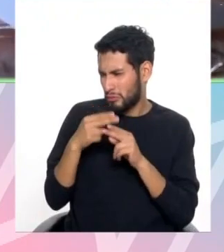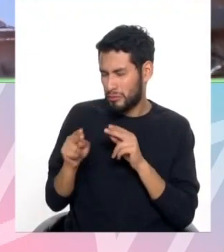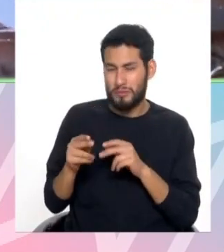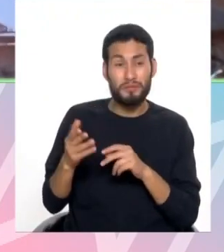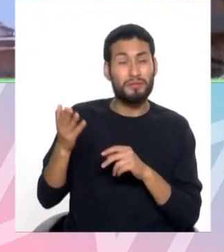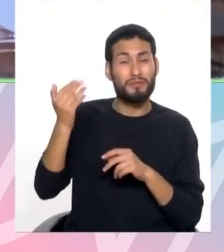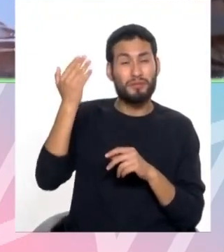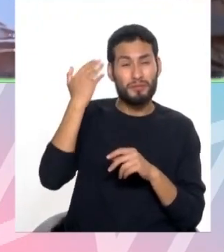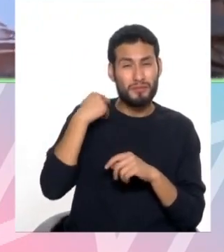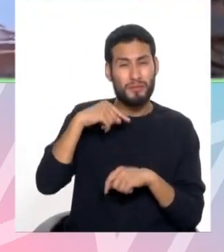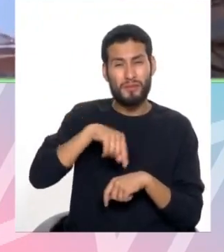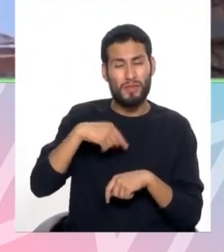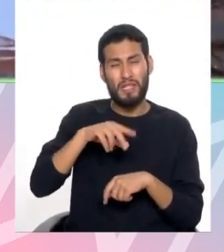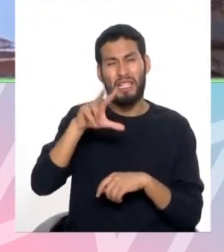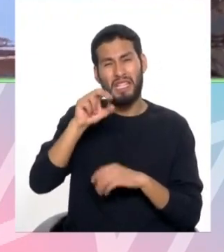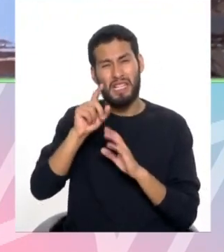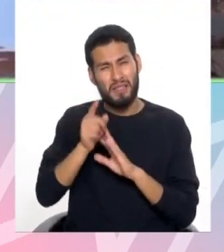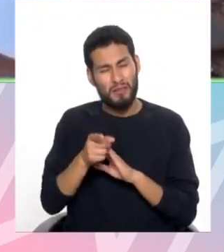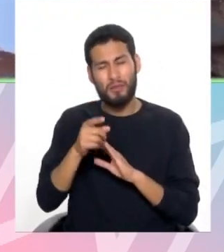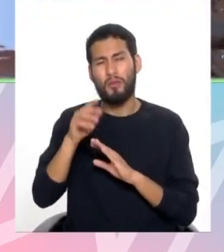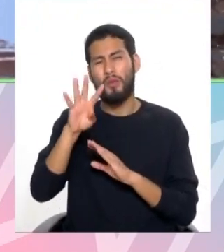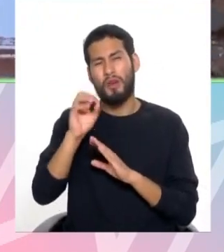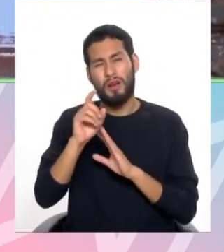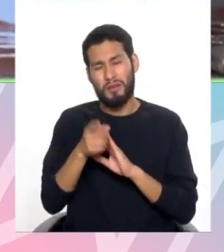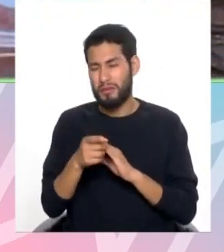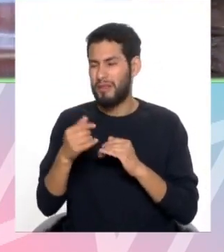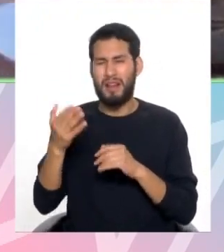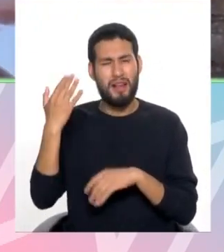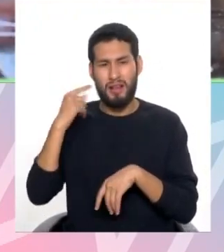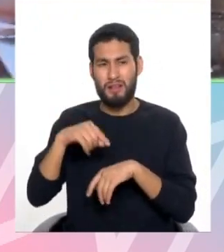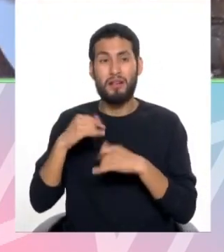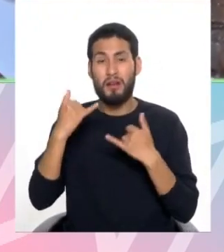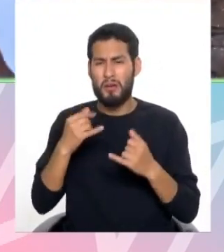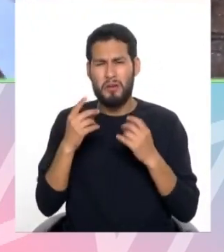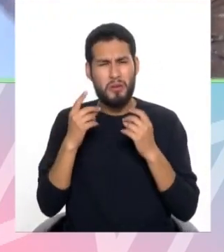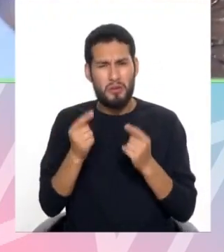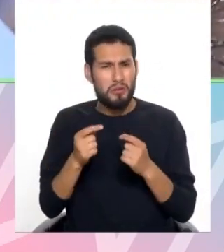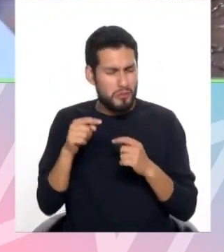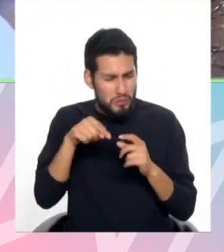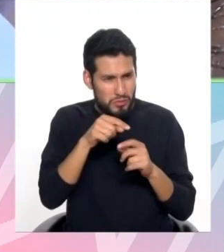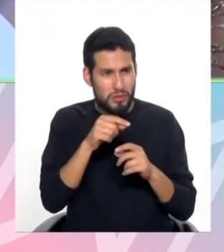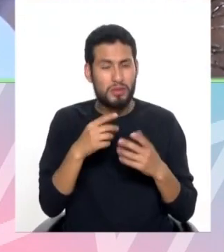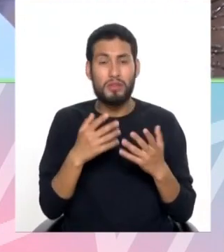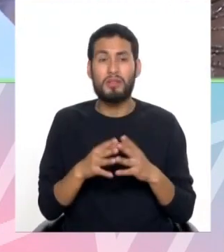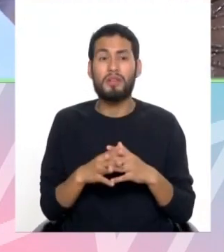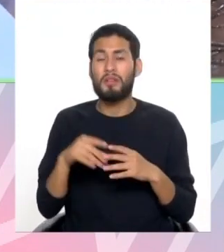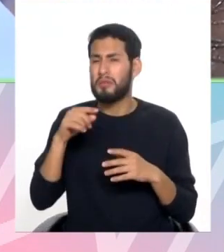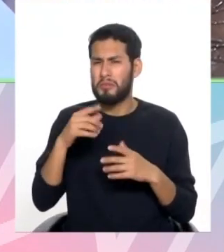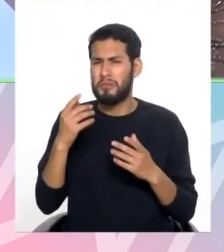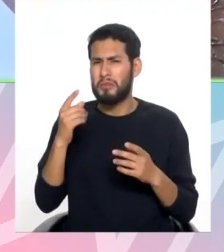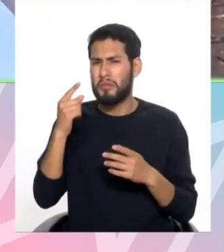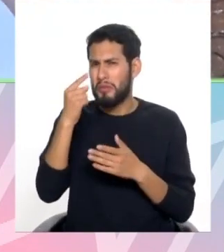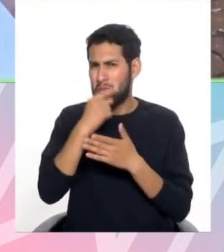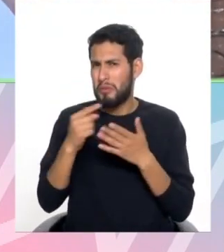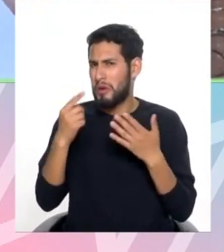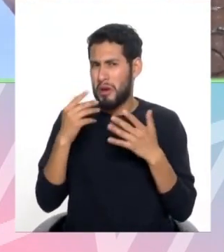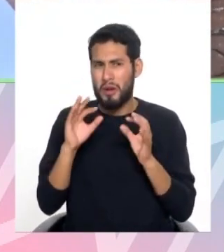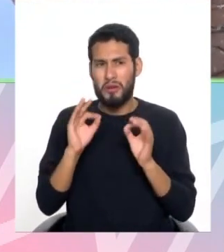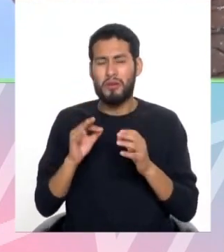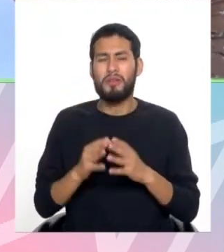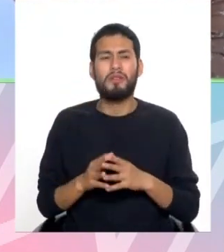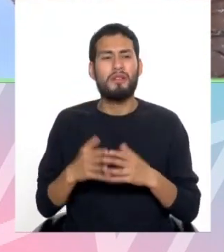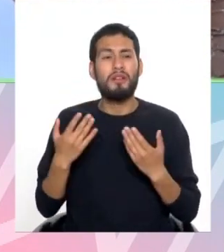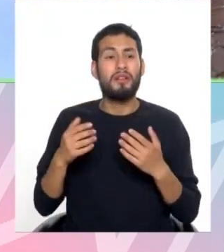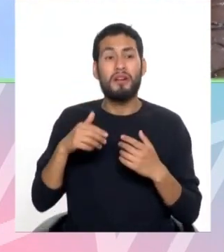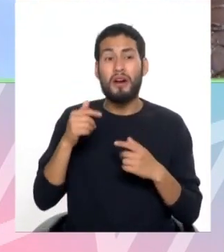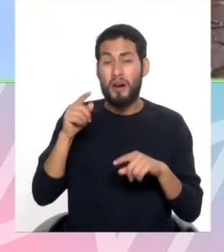otras técnicas que duraban media hora, 40 minutos. Y la recuperación, dije anteriormente, la mayoría está en la semana y ya está bien. Claro, uno da un tiempo